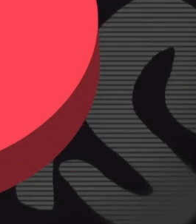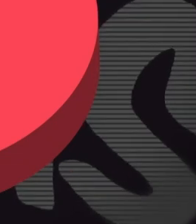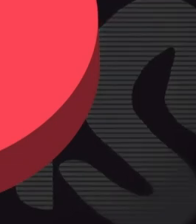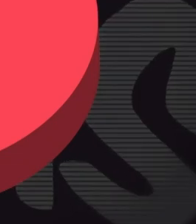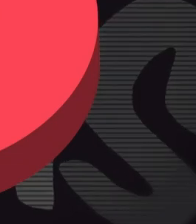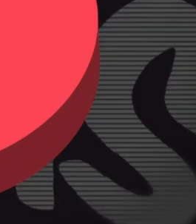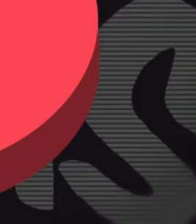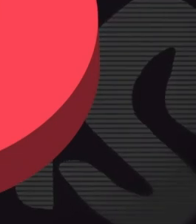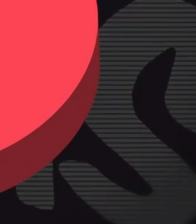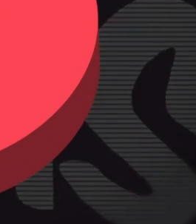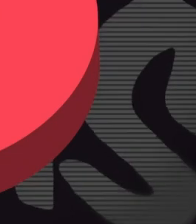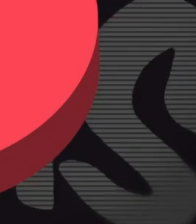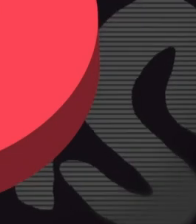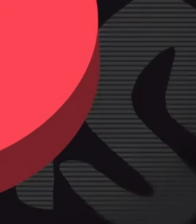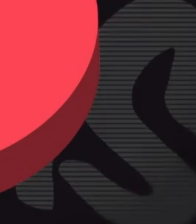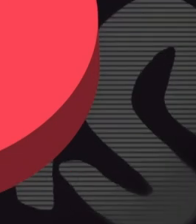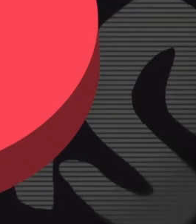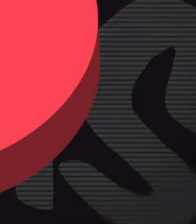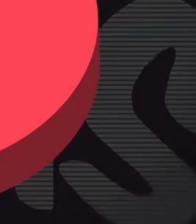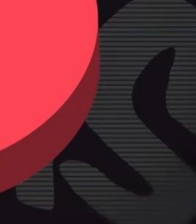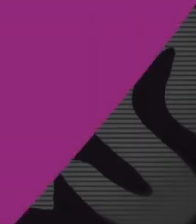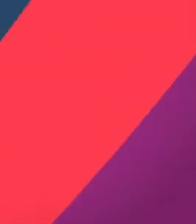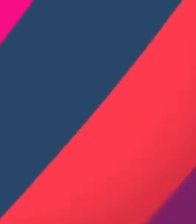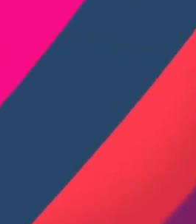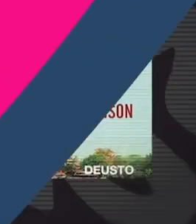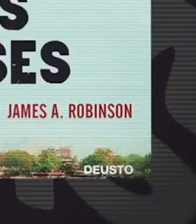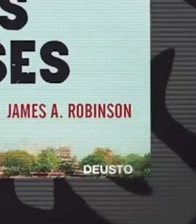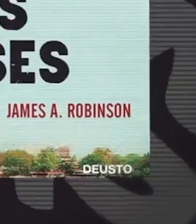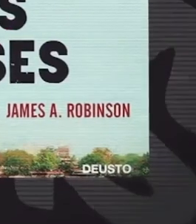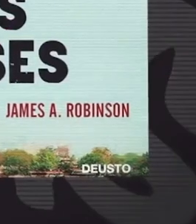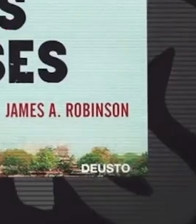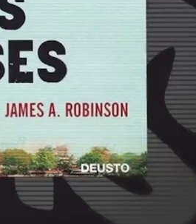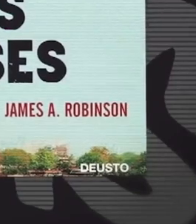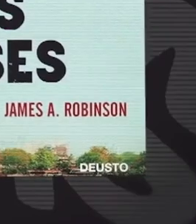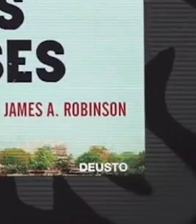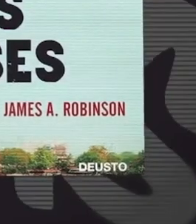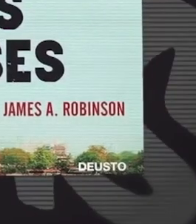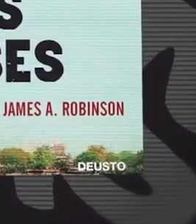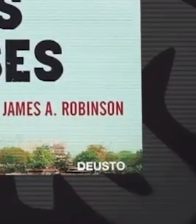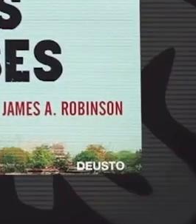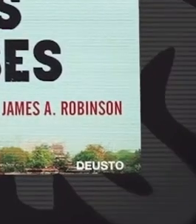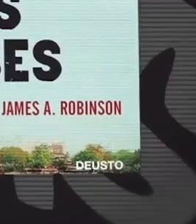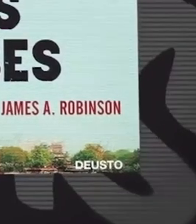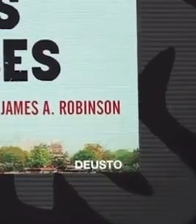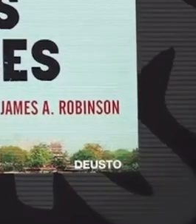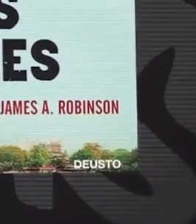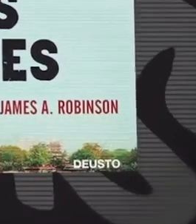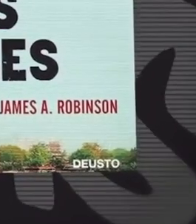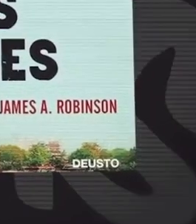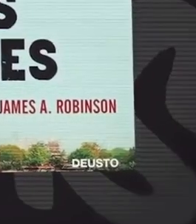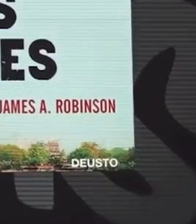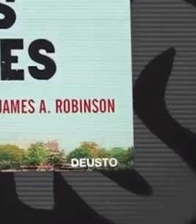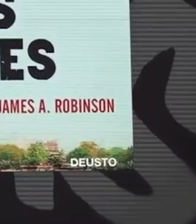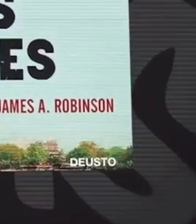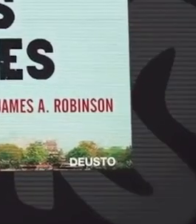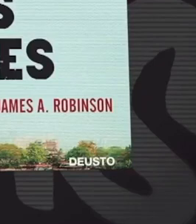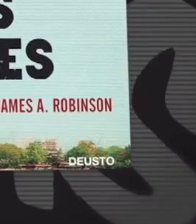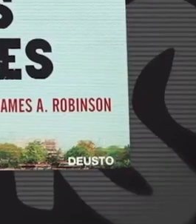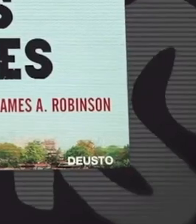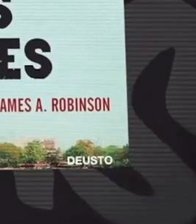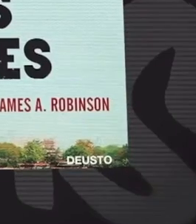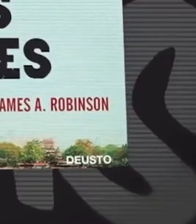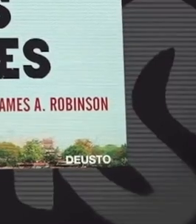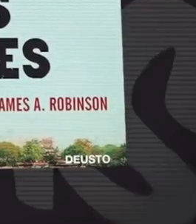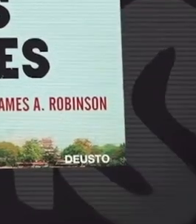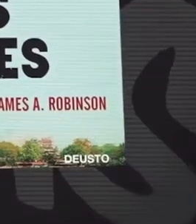y magistraturas y de la reforma al Poder Judicial. 2. Las reformas de la Cuarta Transformación van en camino contrario